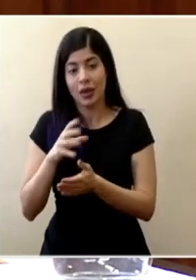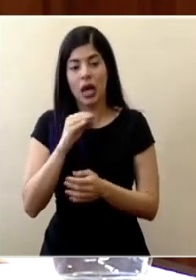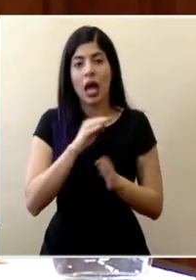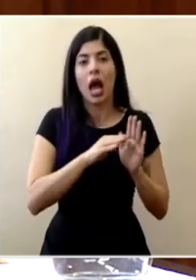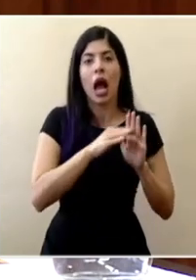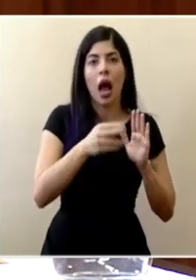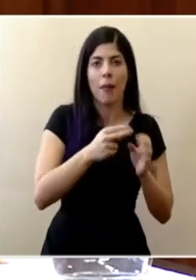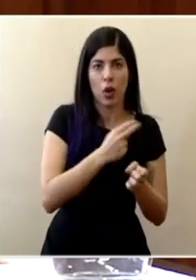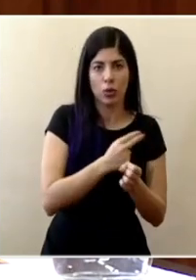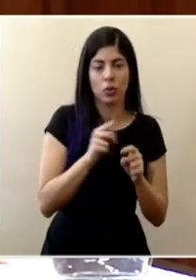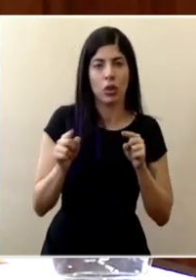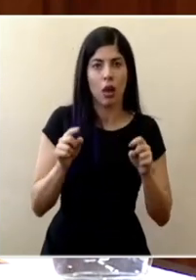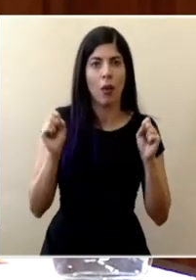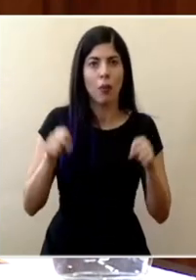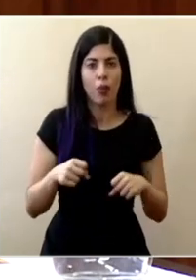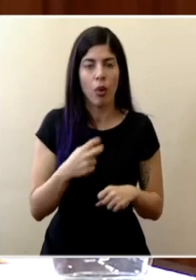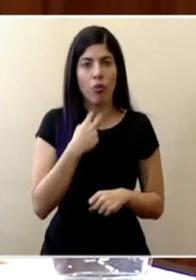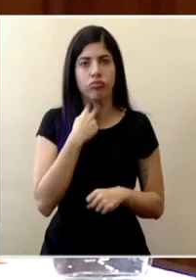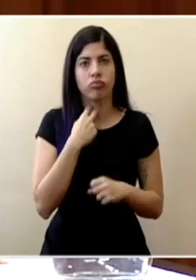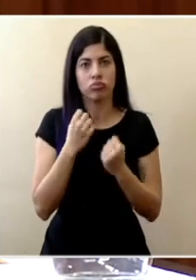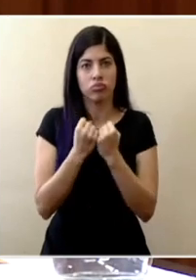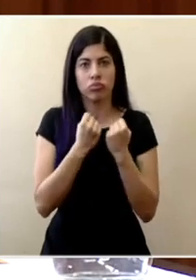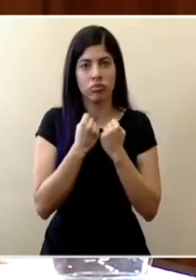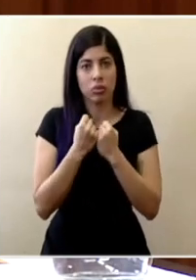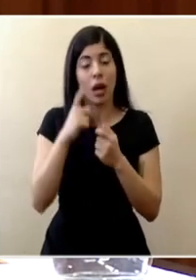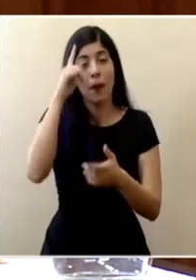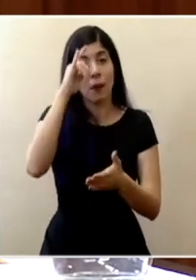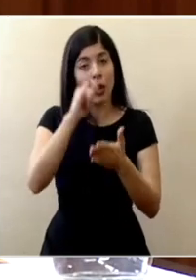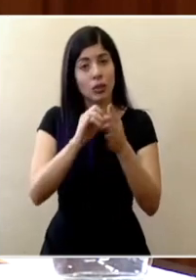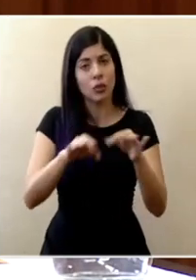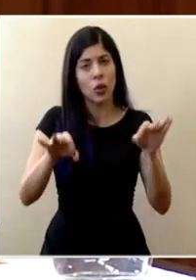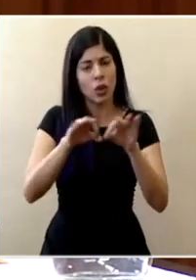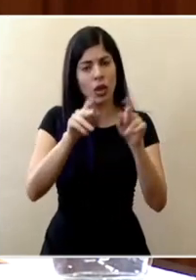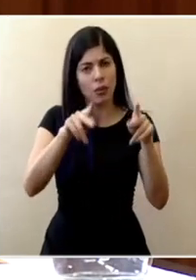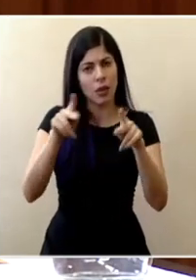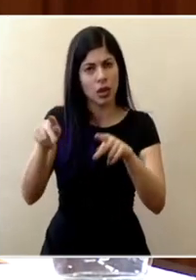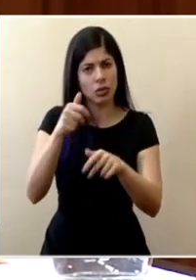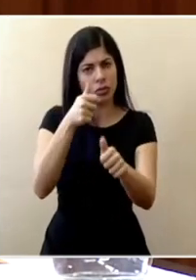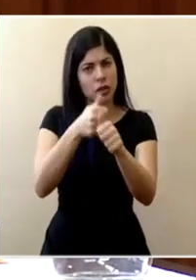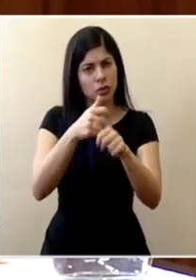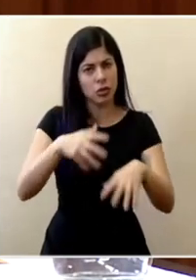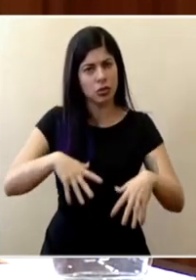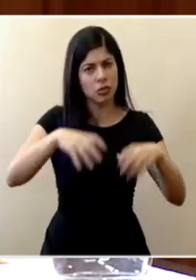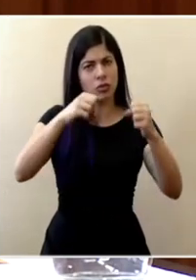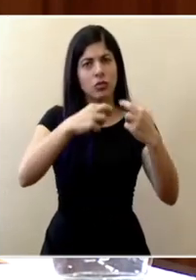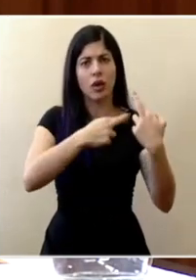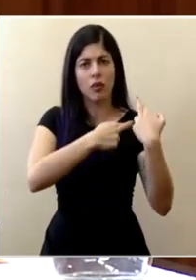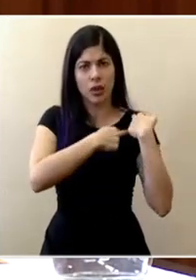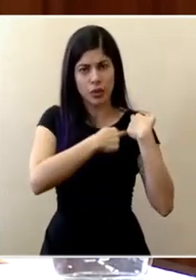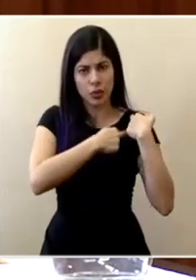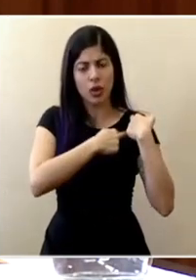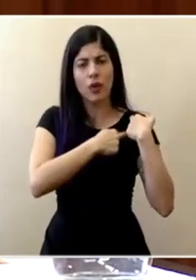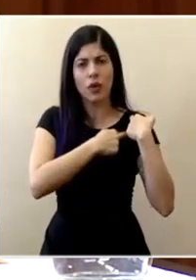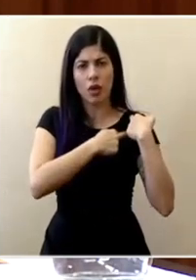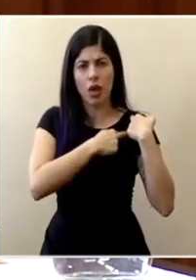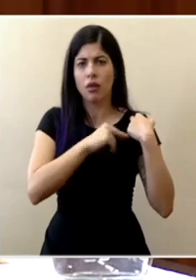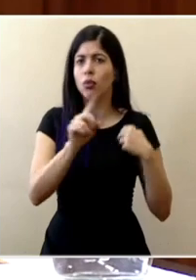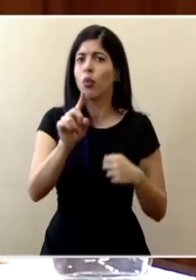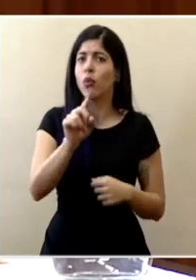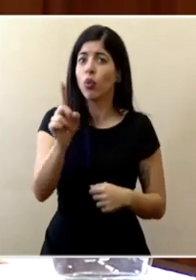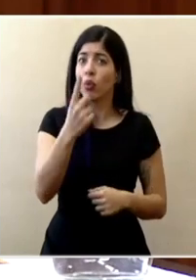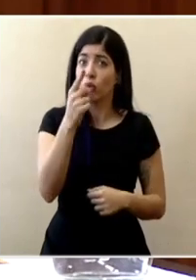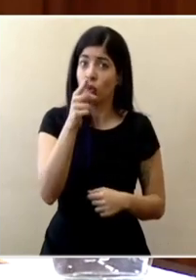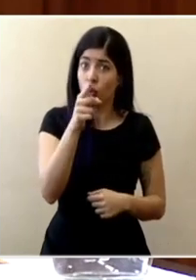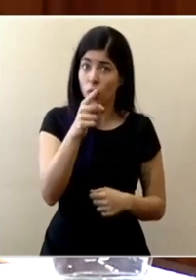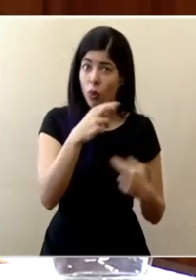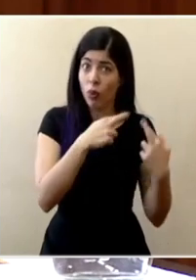importante que las personas asuman esa responsabilidad y que no es solo la